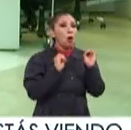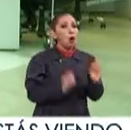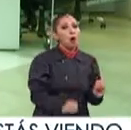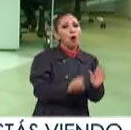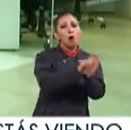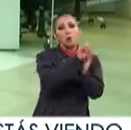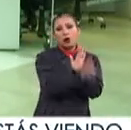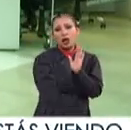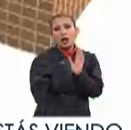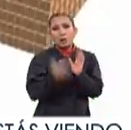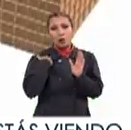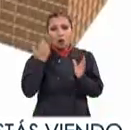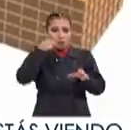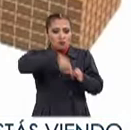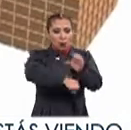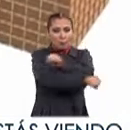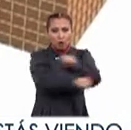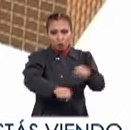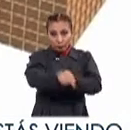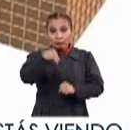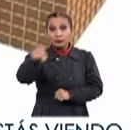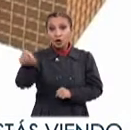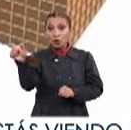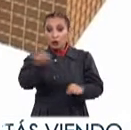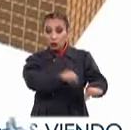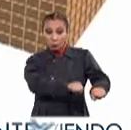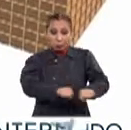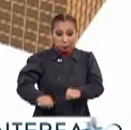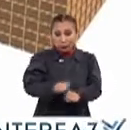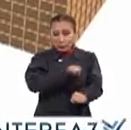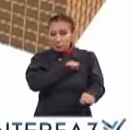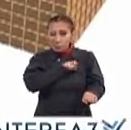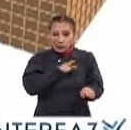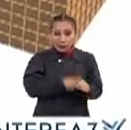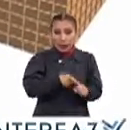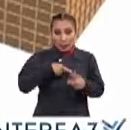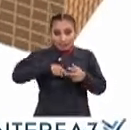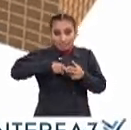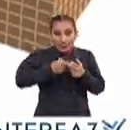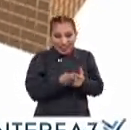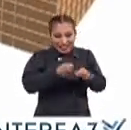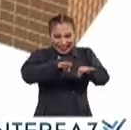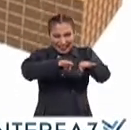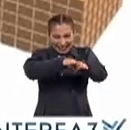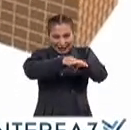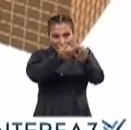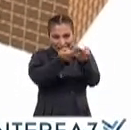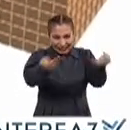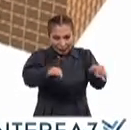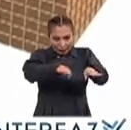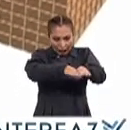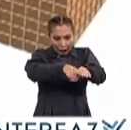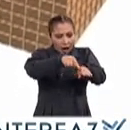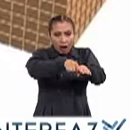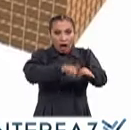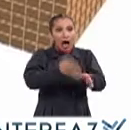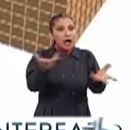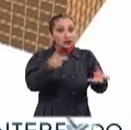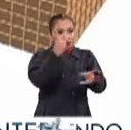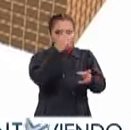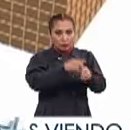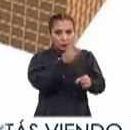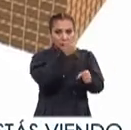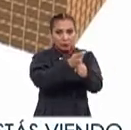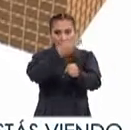acción inducida Cuando se genera un sismo, en particular el que se origina en una falla Emite dos tipos principales de onda,